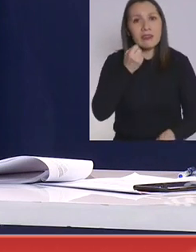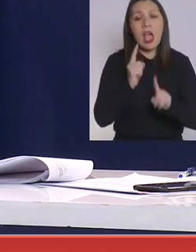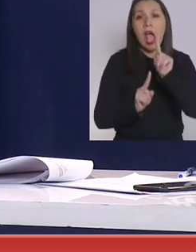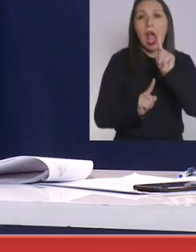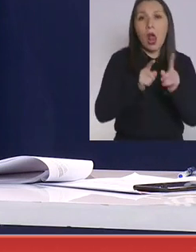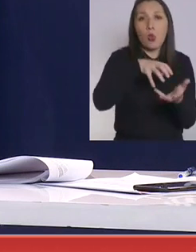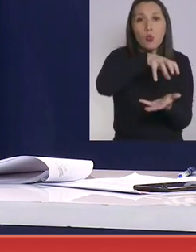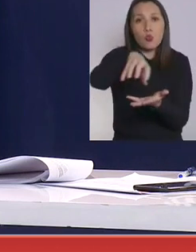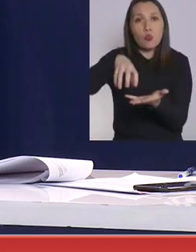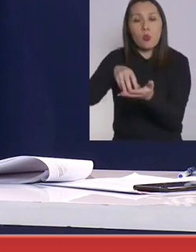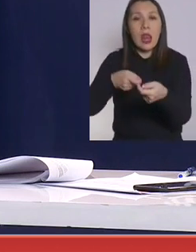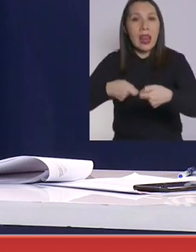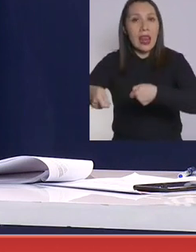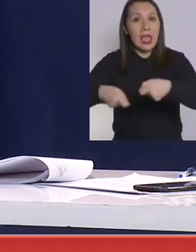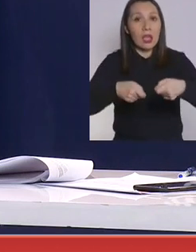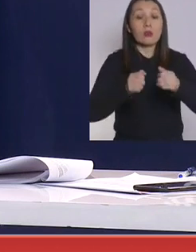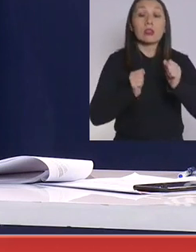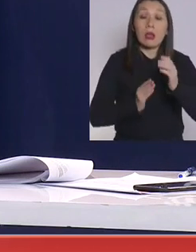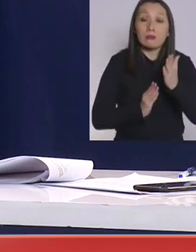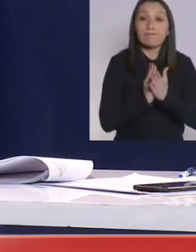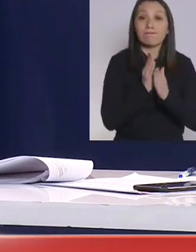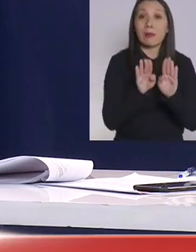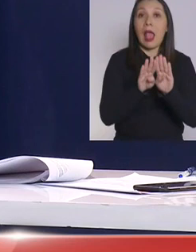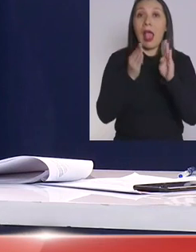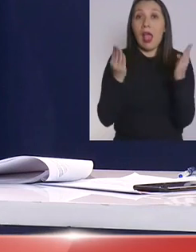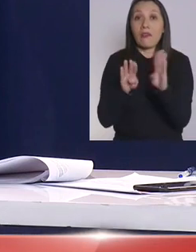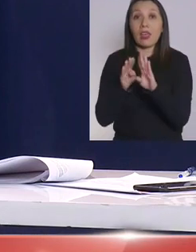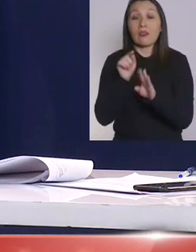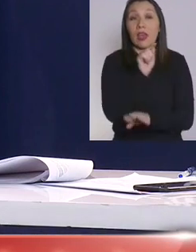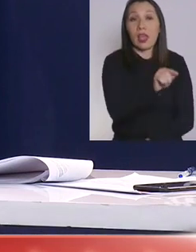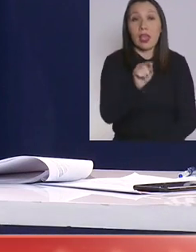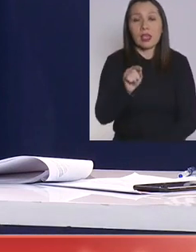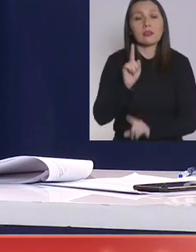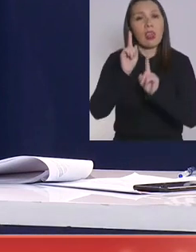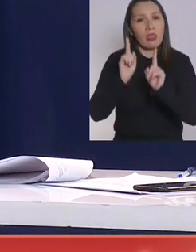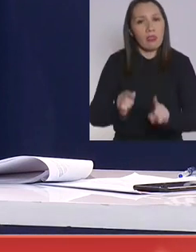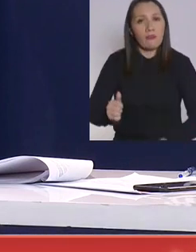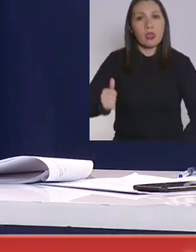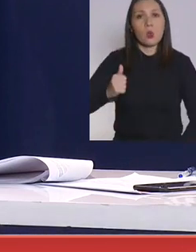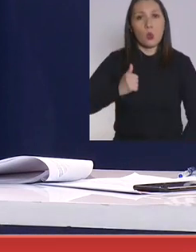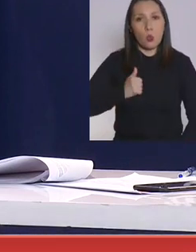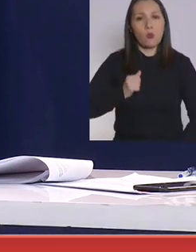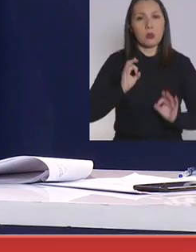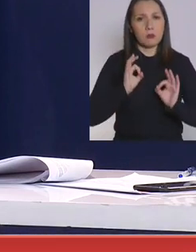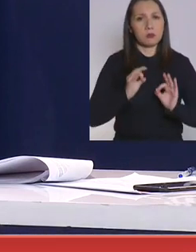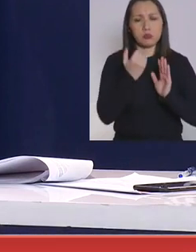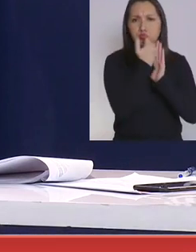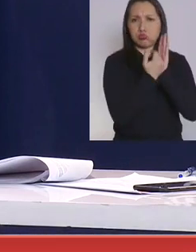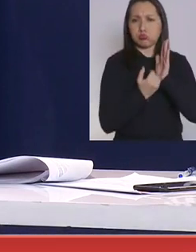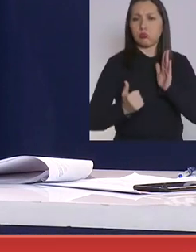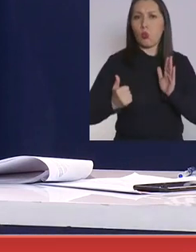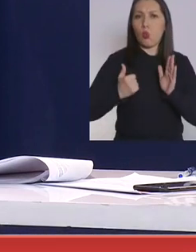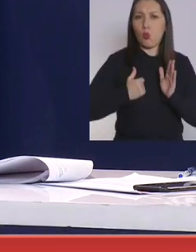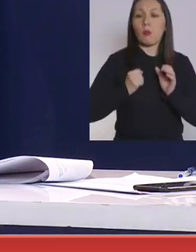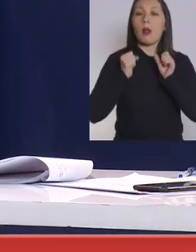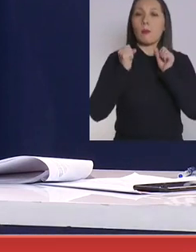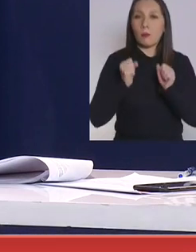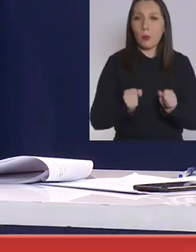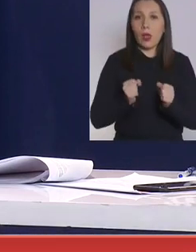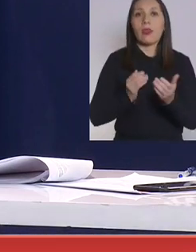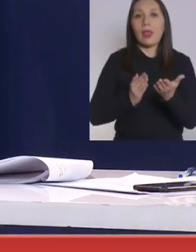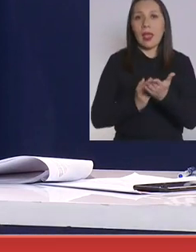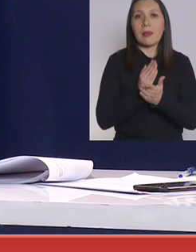locales de actividades que empiezan a abrir y por lo tanto todos ellos tienen que cumplir y tener los protocolos adecuados para poder